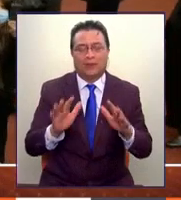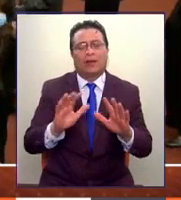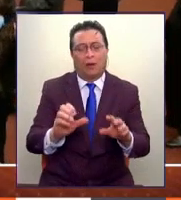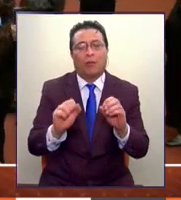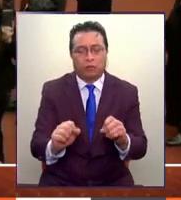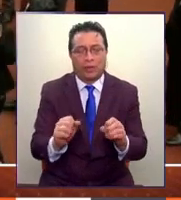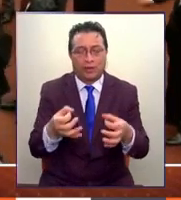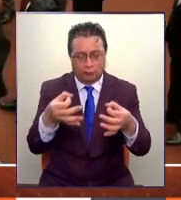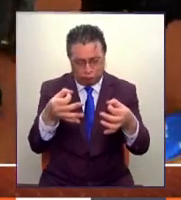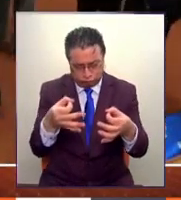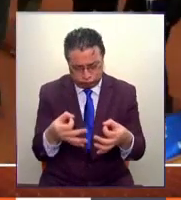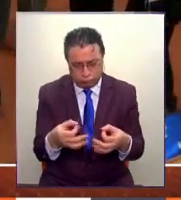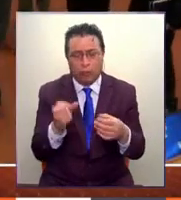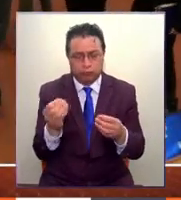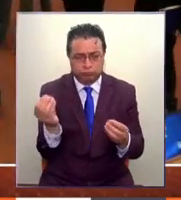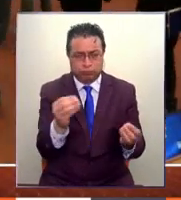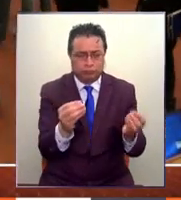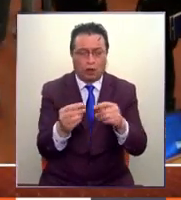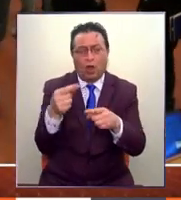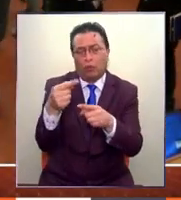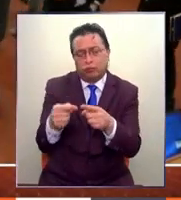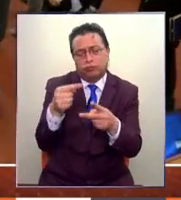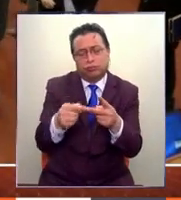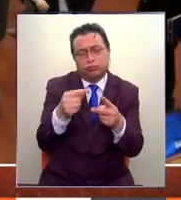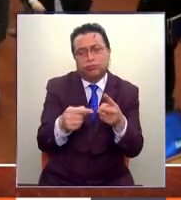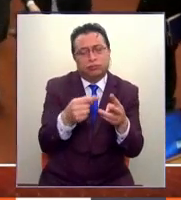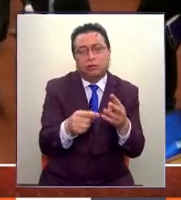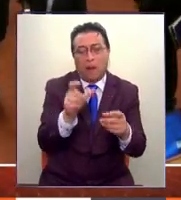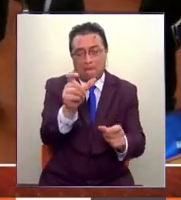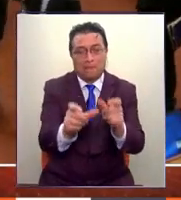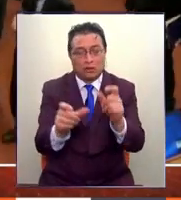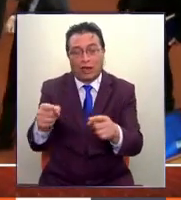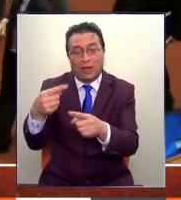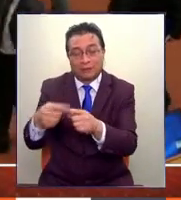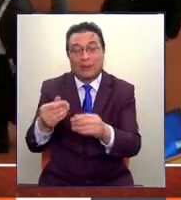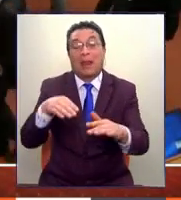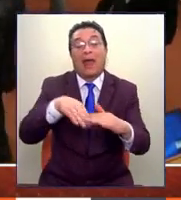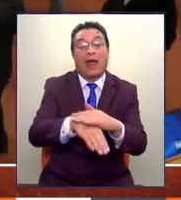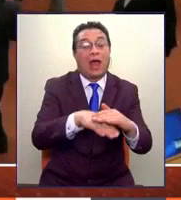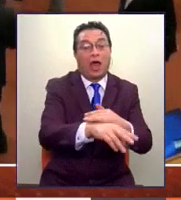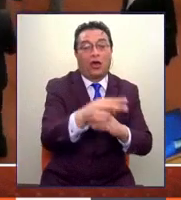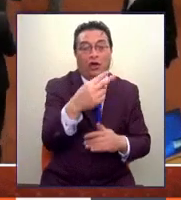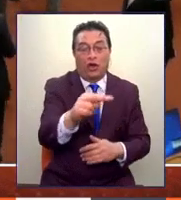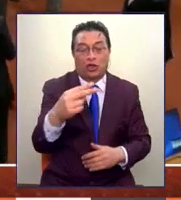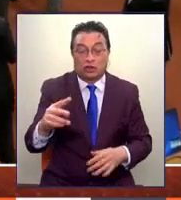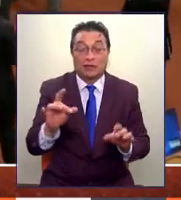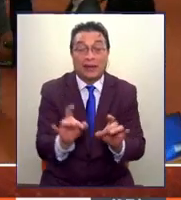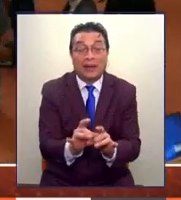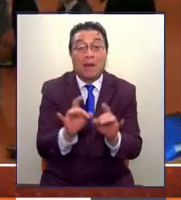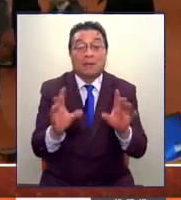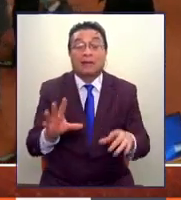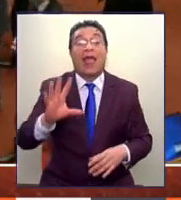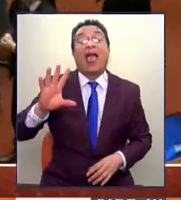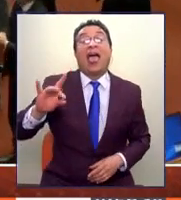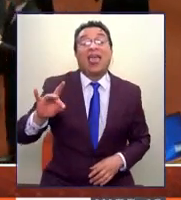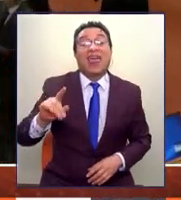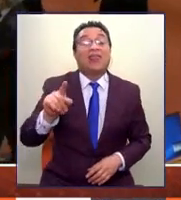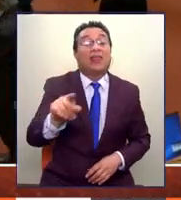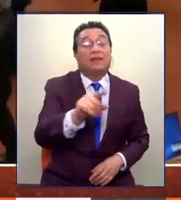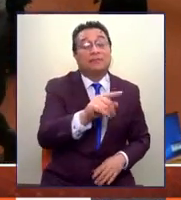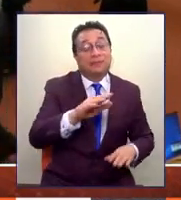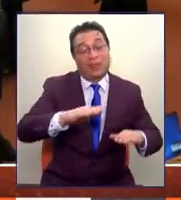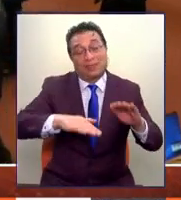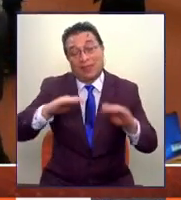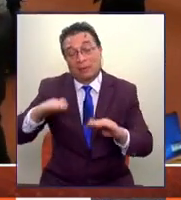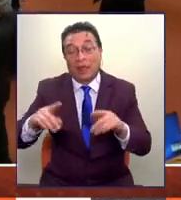no infinitos, pero hay una amplia variedad de personas en términos de los ahorros que tienen, y en particular de la edad en la que ellos están hoy día. Es